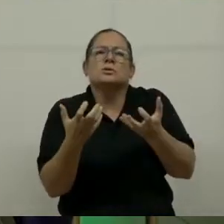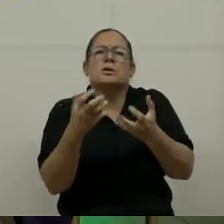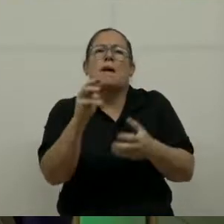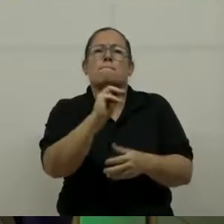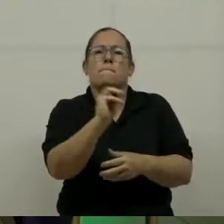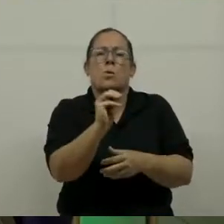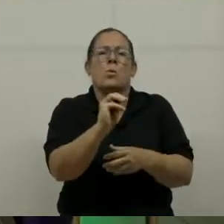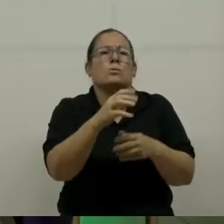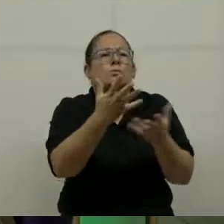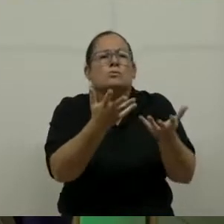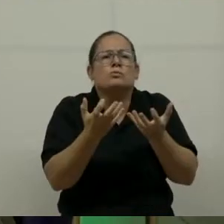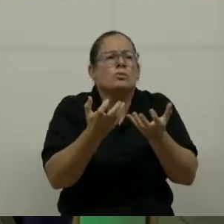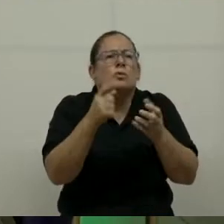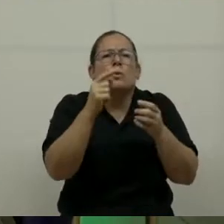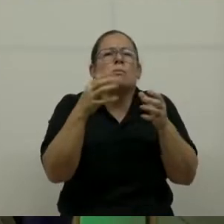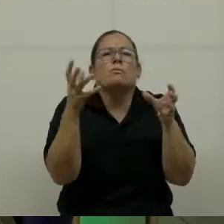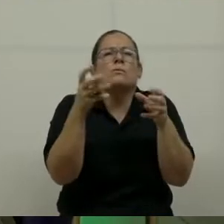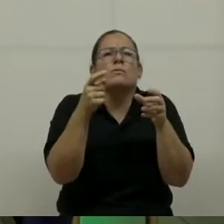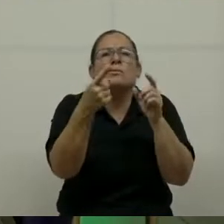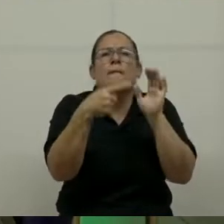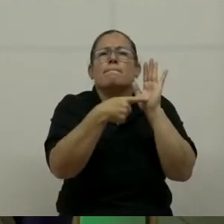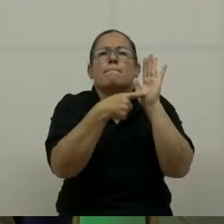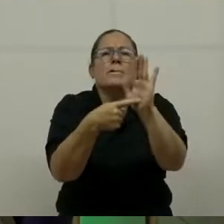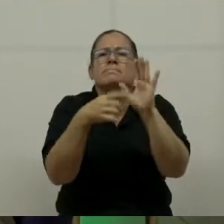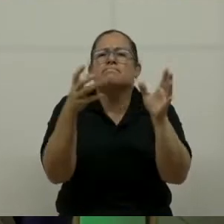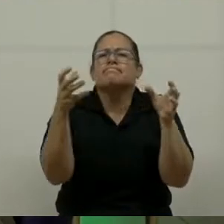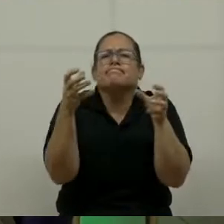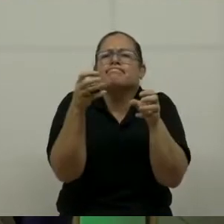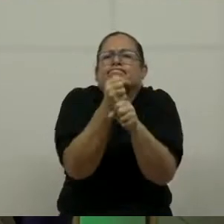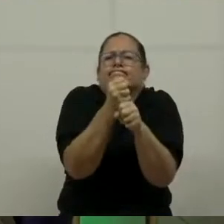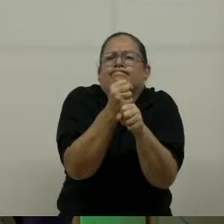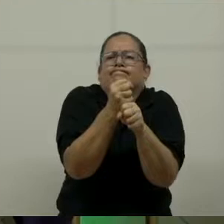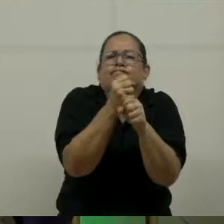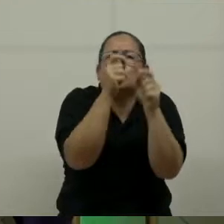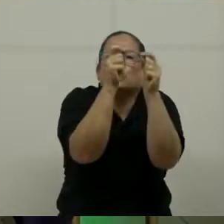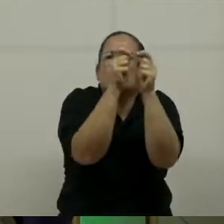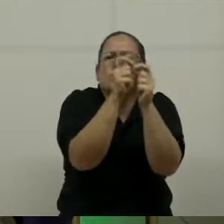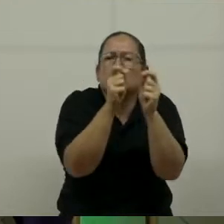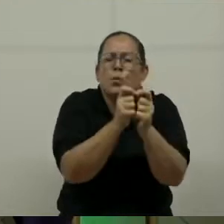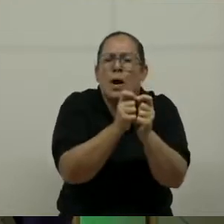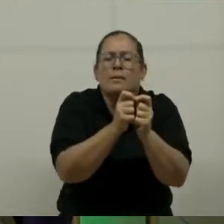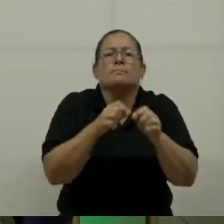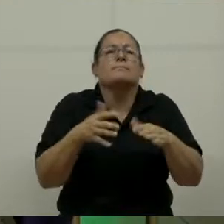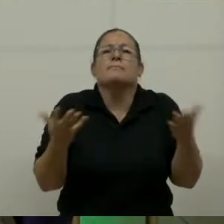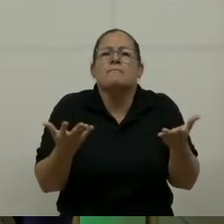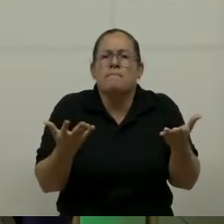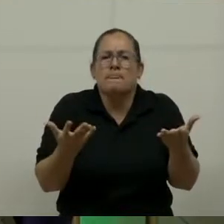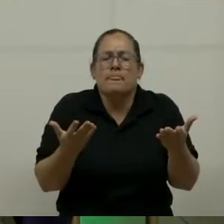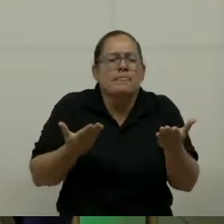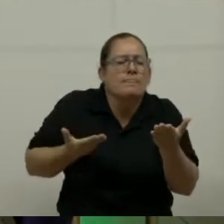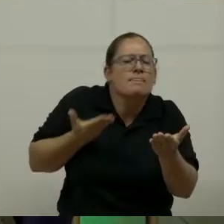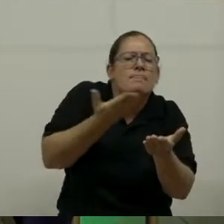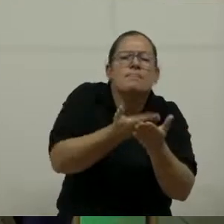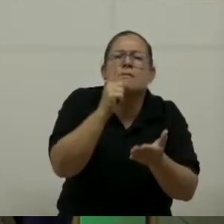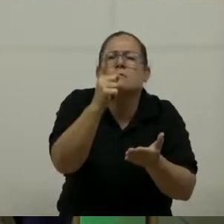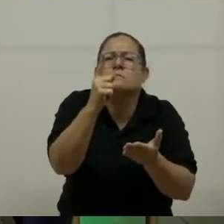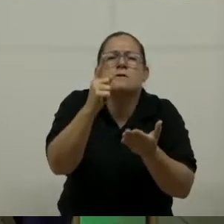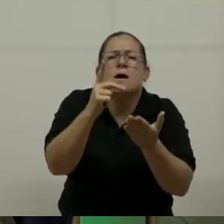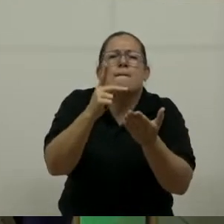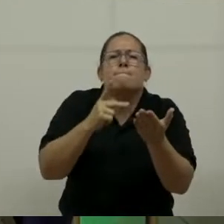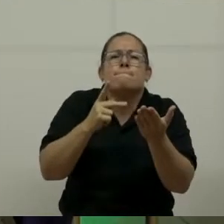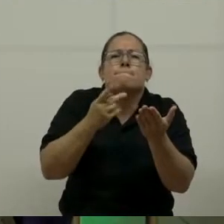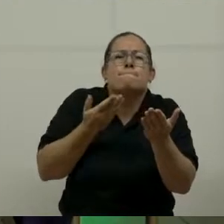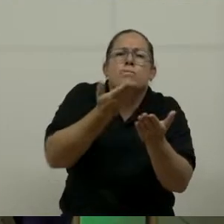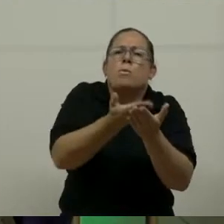la situación, algo muy breve, muy puntual, pero también con su explicación respecto de lo que fue plantear una propuesta sólida